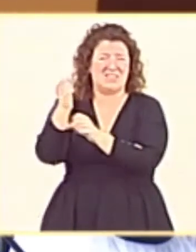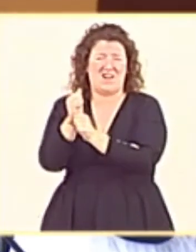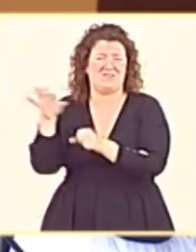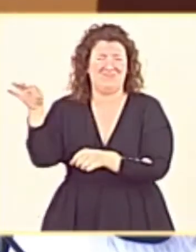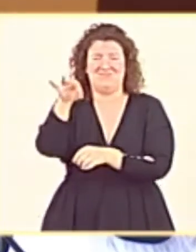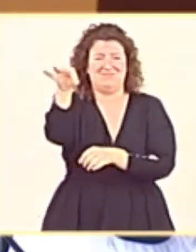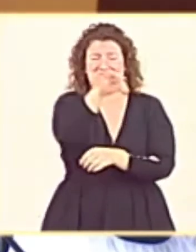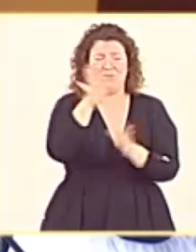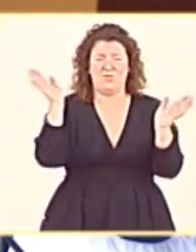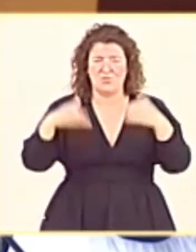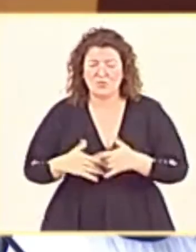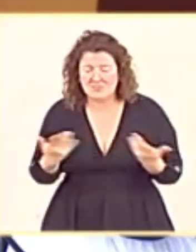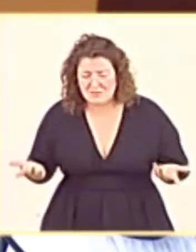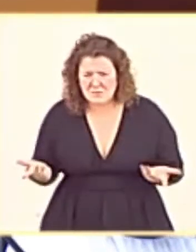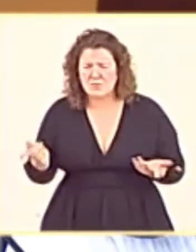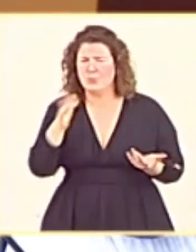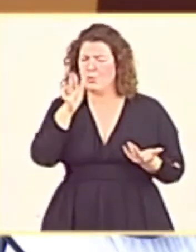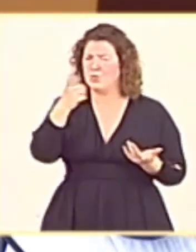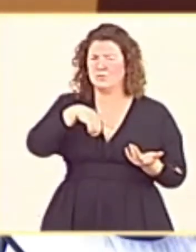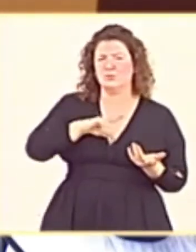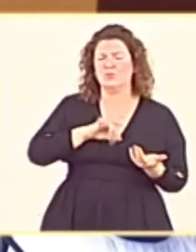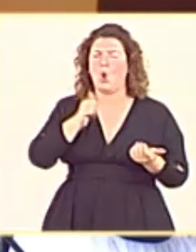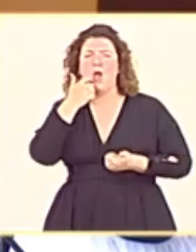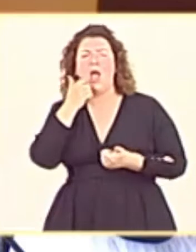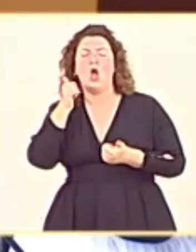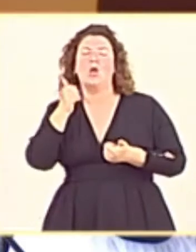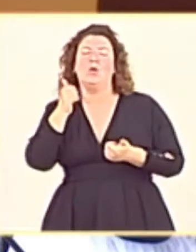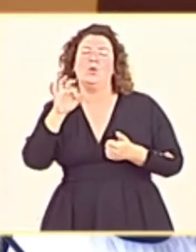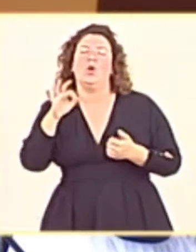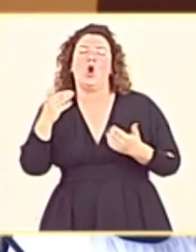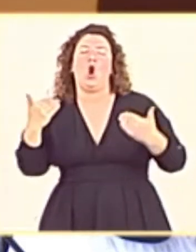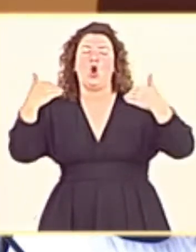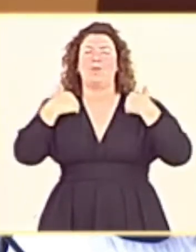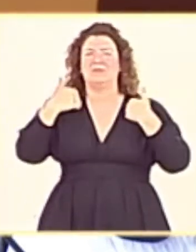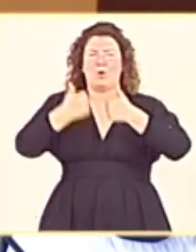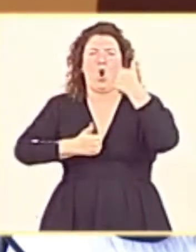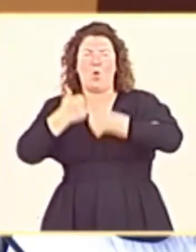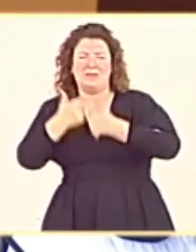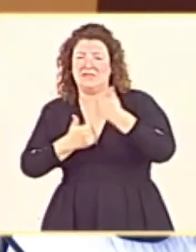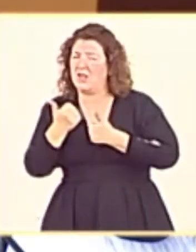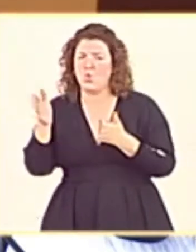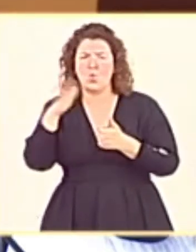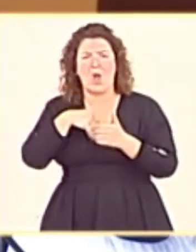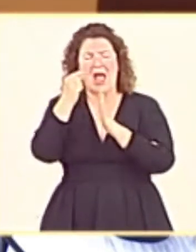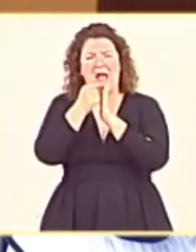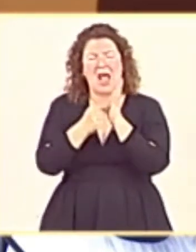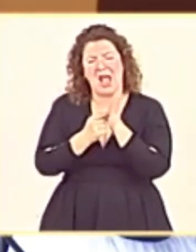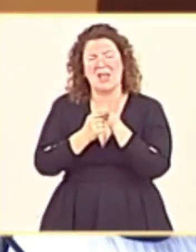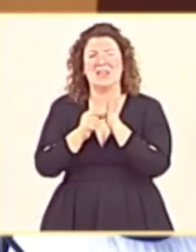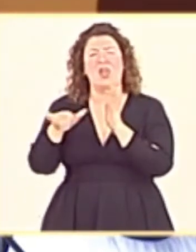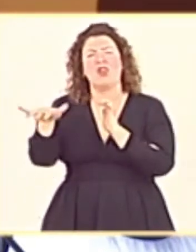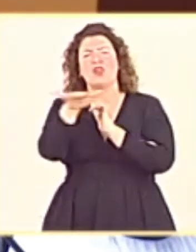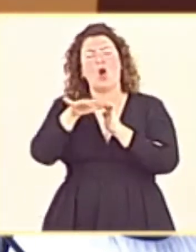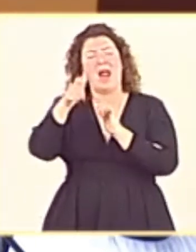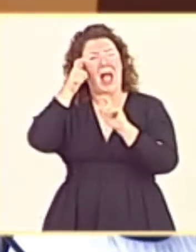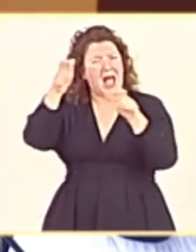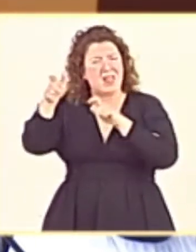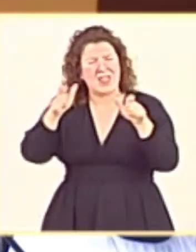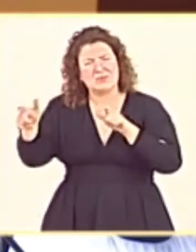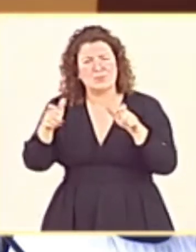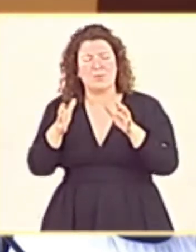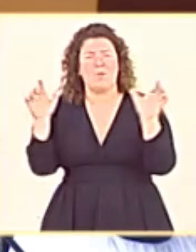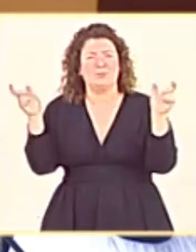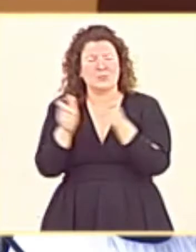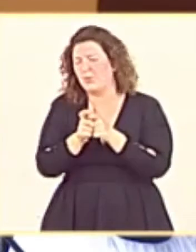nos encontramos frente a la propuesta de una concurrencia competitiva que, de momento, no incluye alguna cláusula que dé prioridad a las zonas despobladas. Para